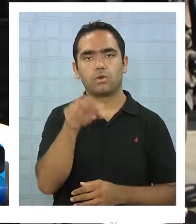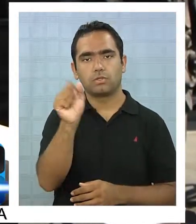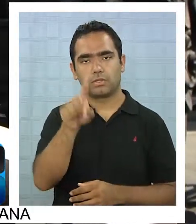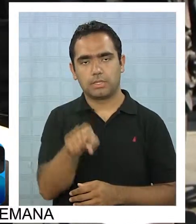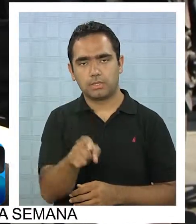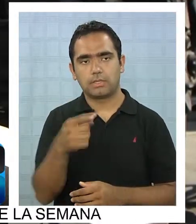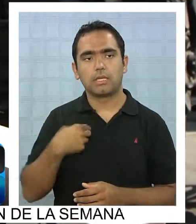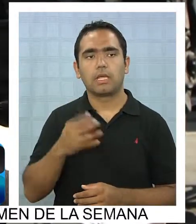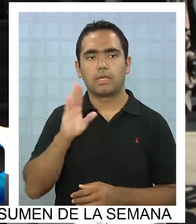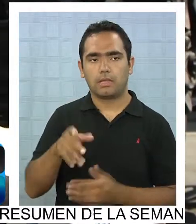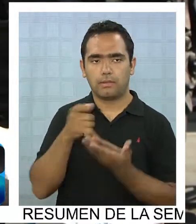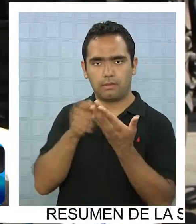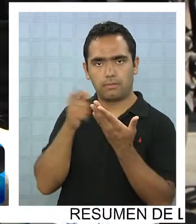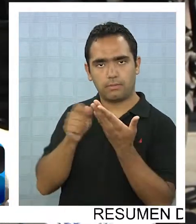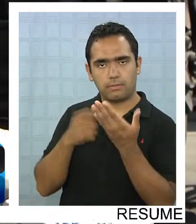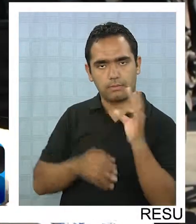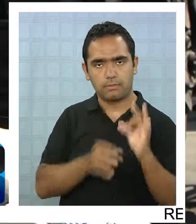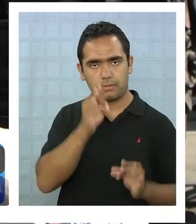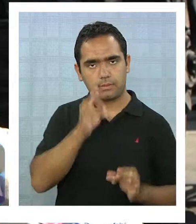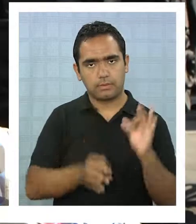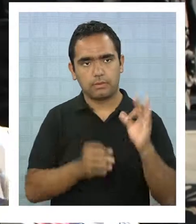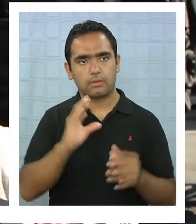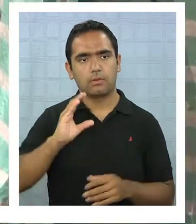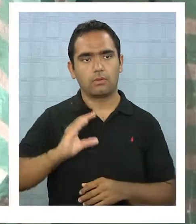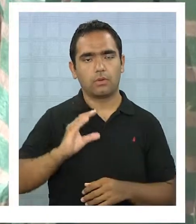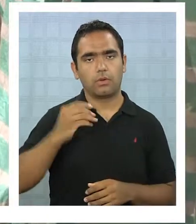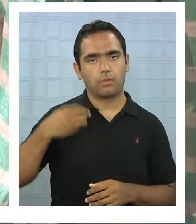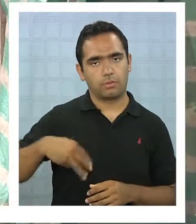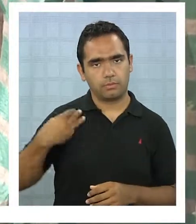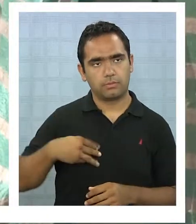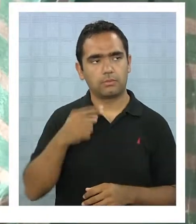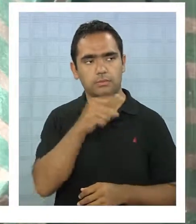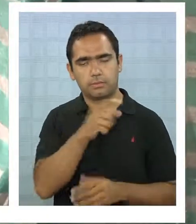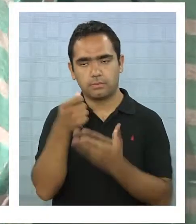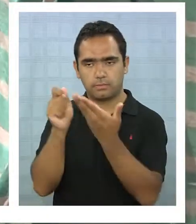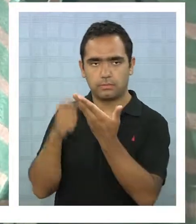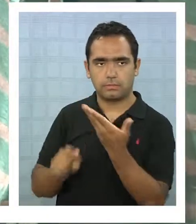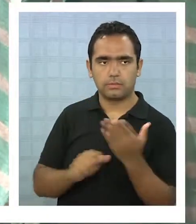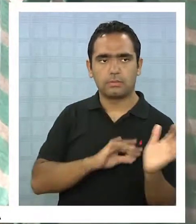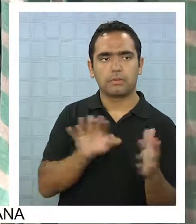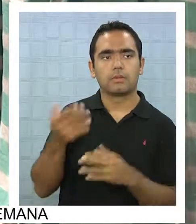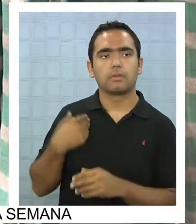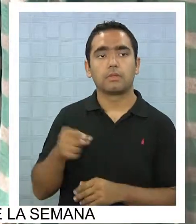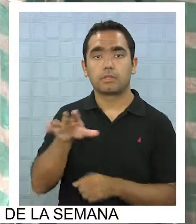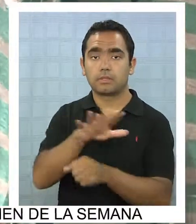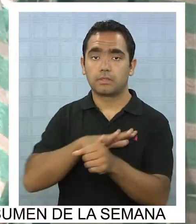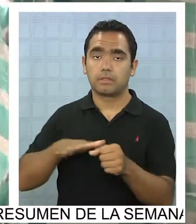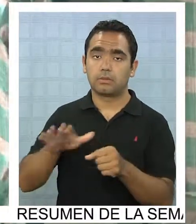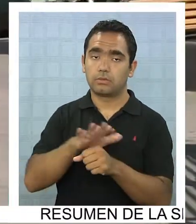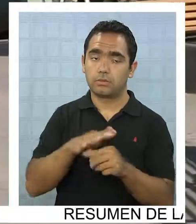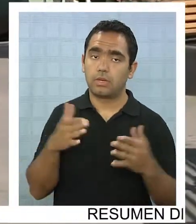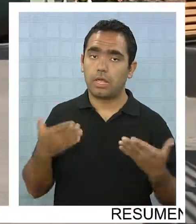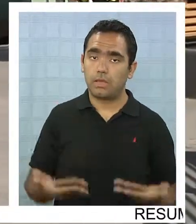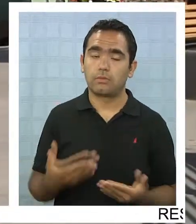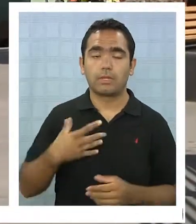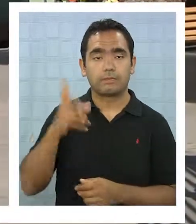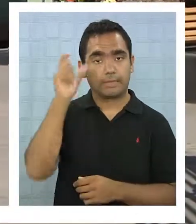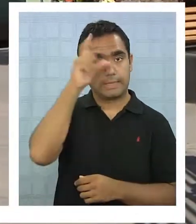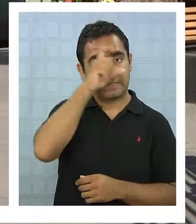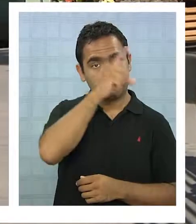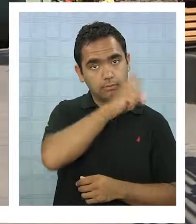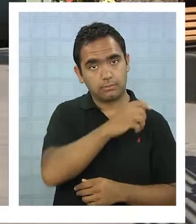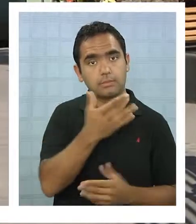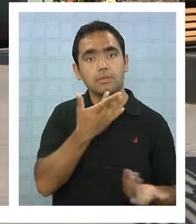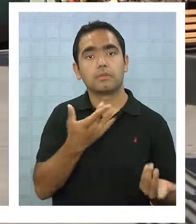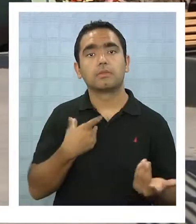primero tiene que ser evaluado por jurídicos de Cormodesi, donde pertenece el cementerio. La situación actualmente se torna compleja, no